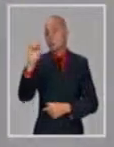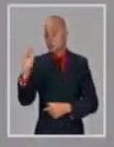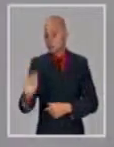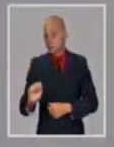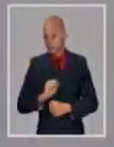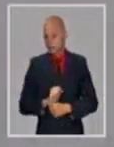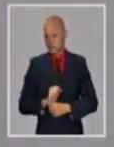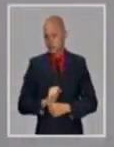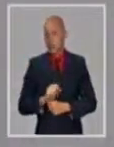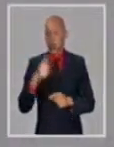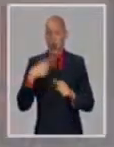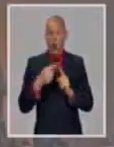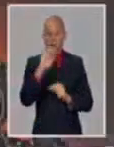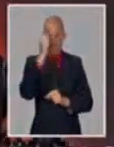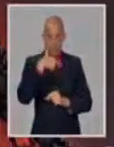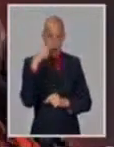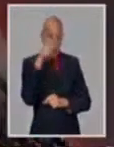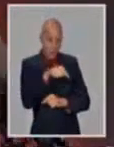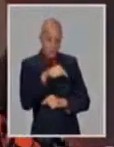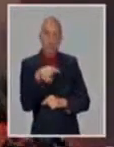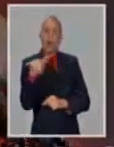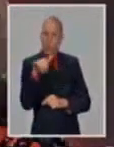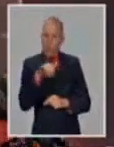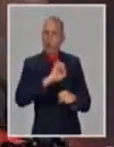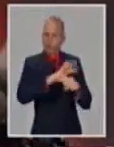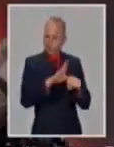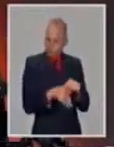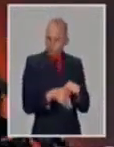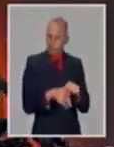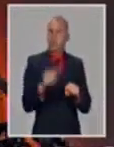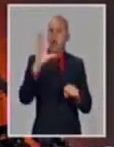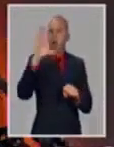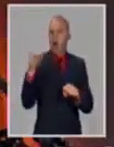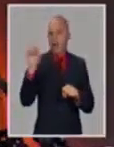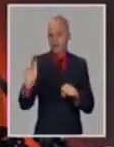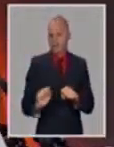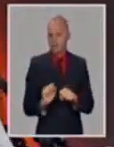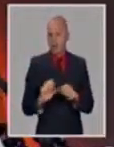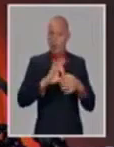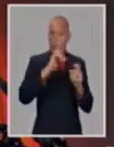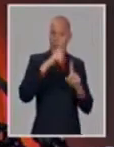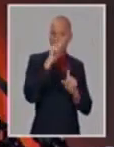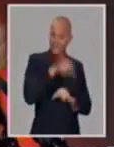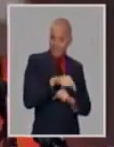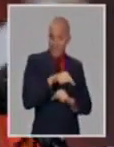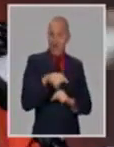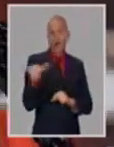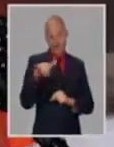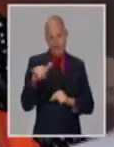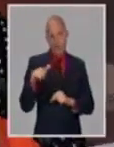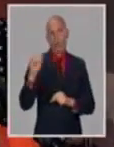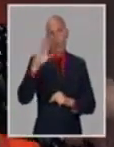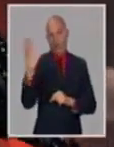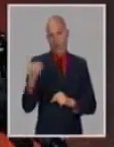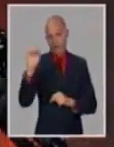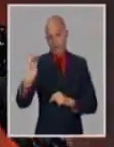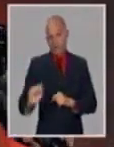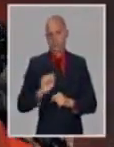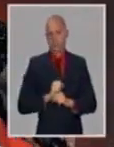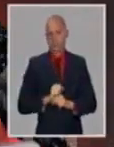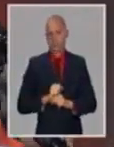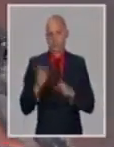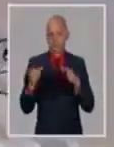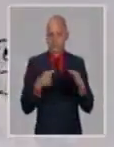Esto es de hace dos o tres días, porque esto es constante, es un estudio constante. En la próxima